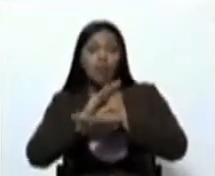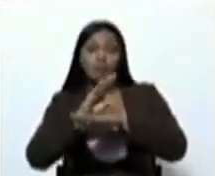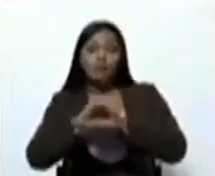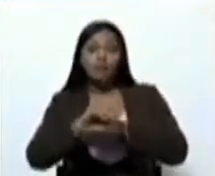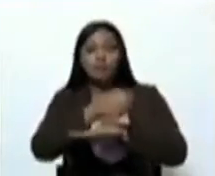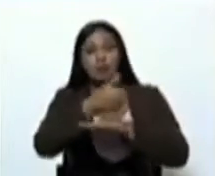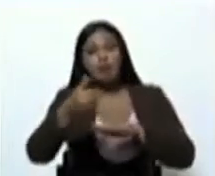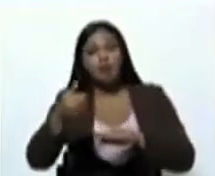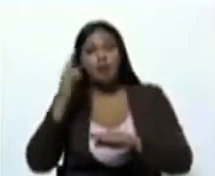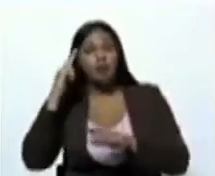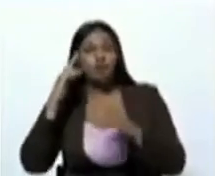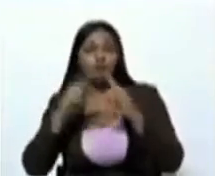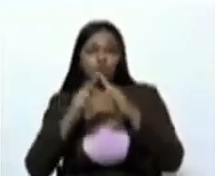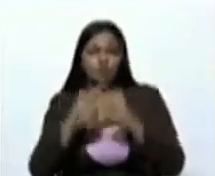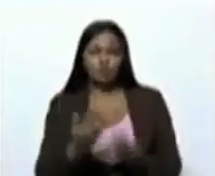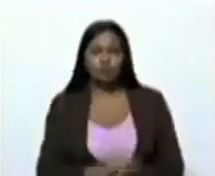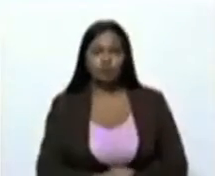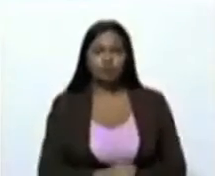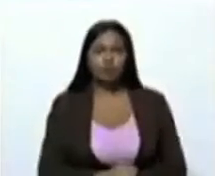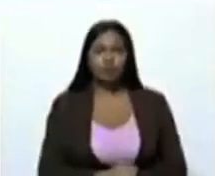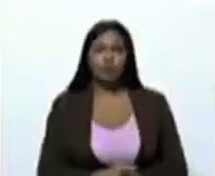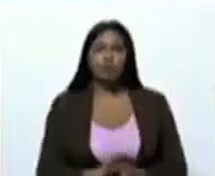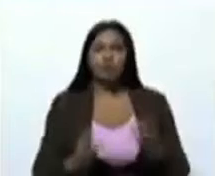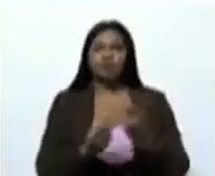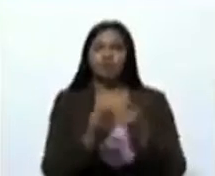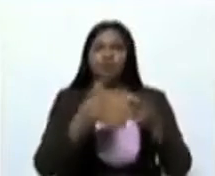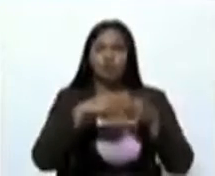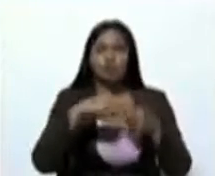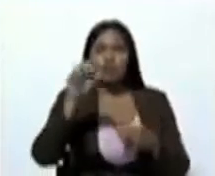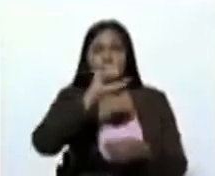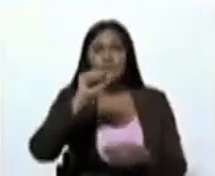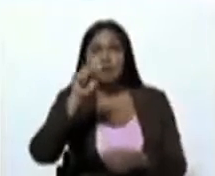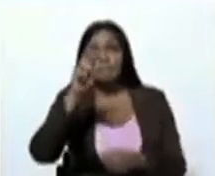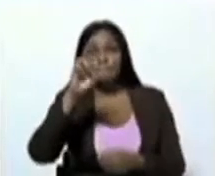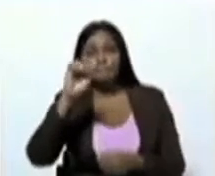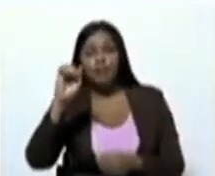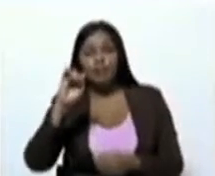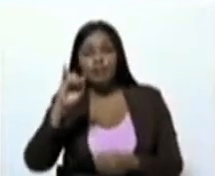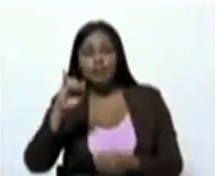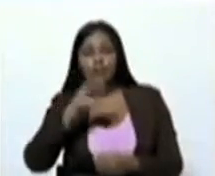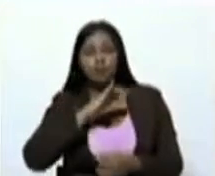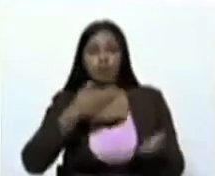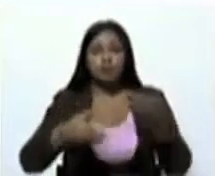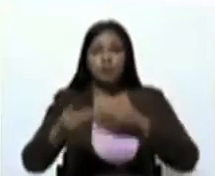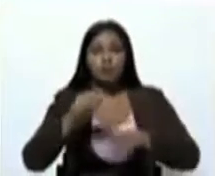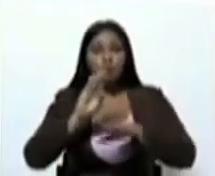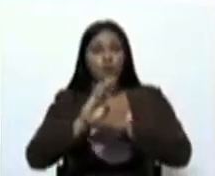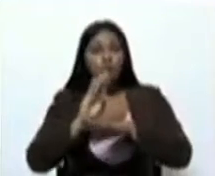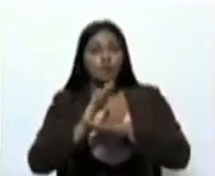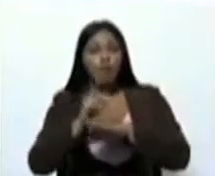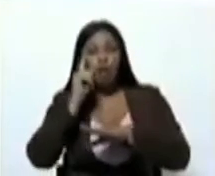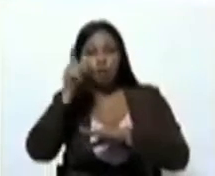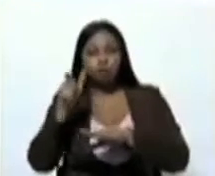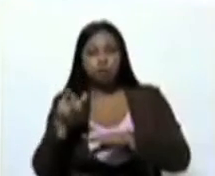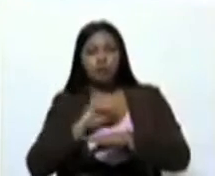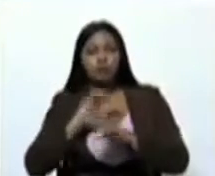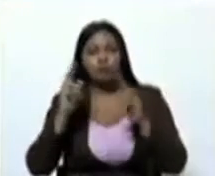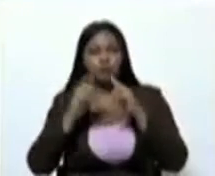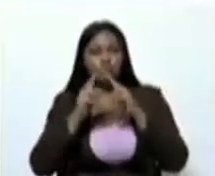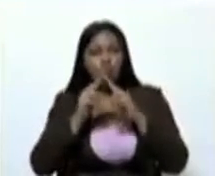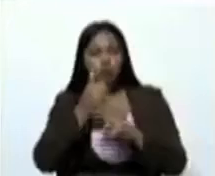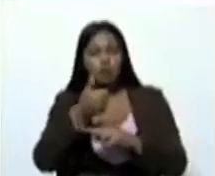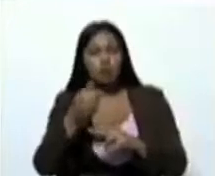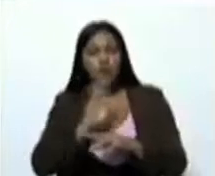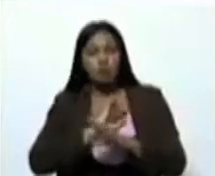ese conocimiento. En conjunto, por supuesto, con el SAPI, que es nuestro servicio para la protección del conocimiento y